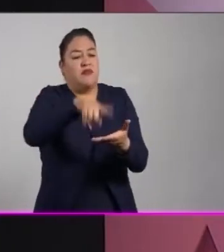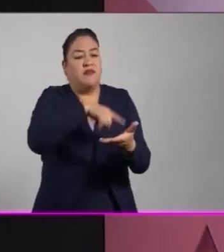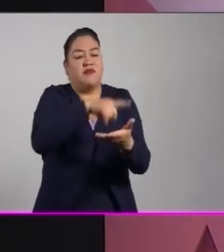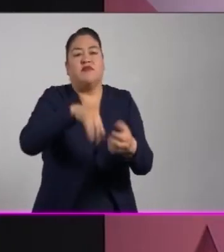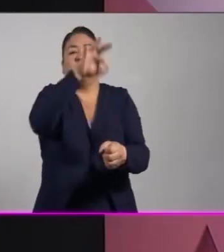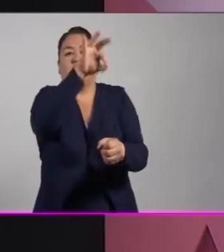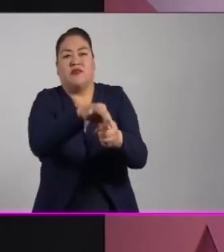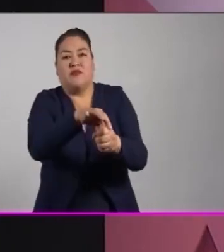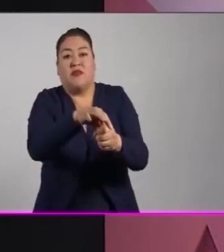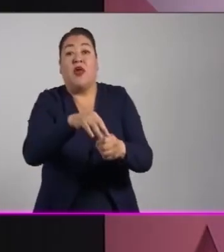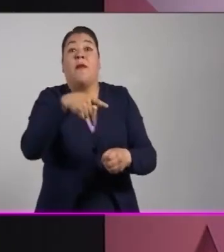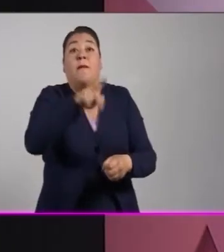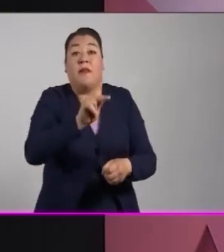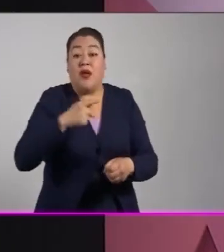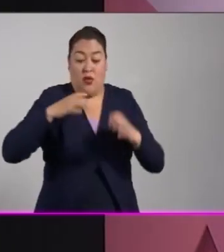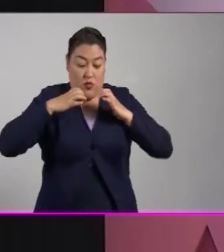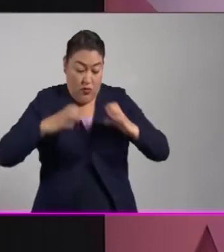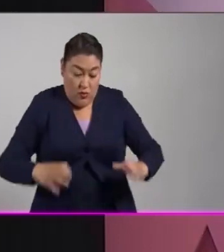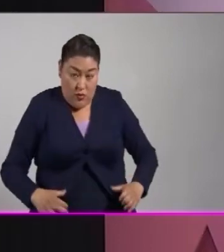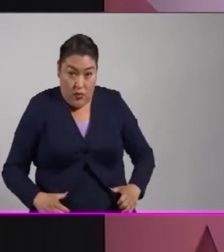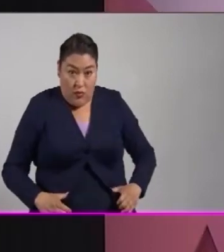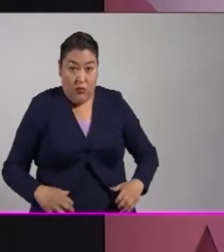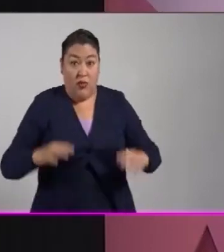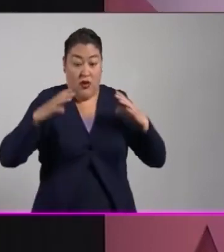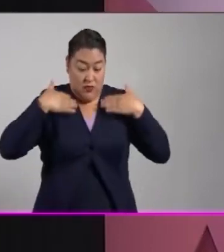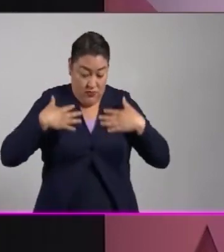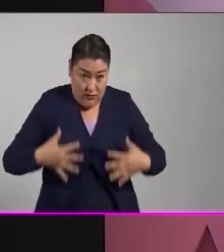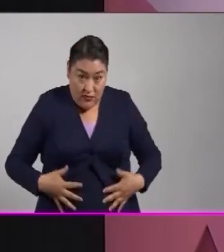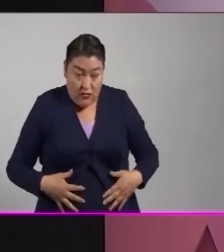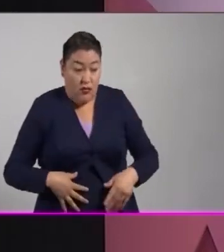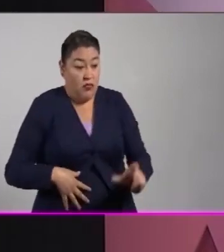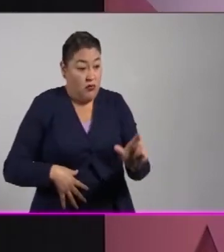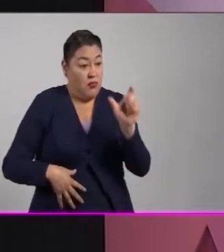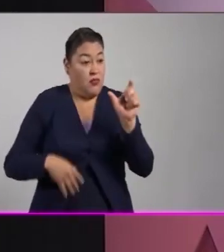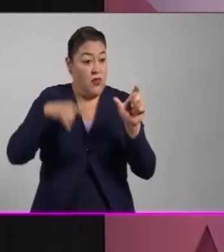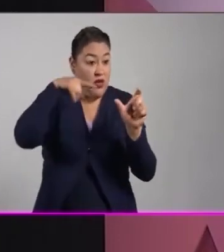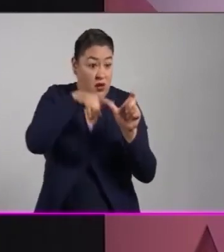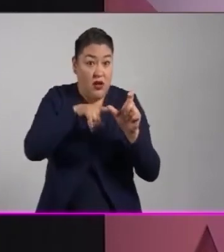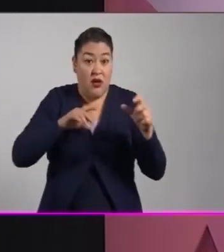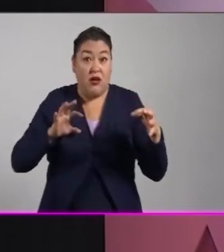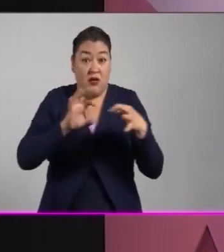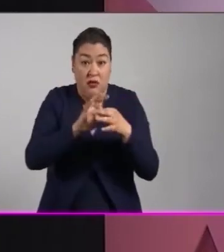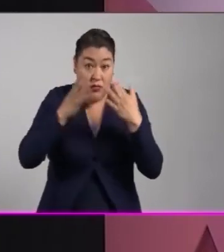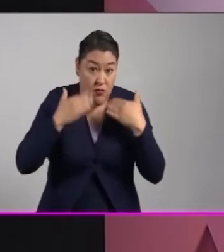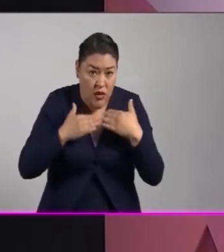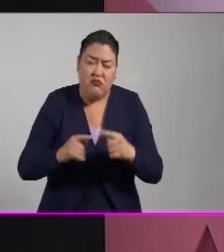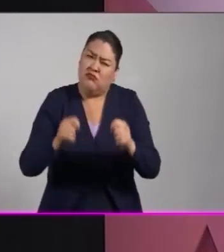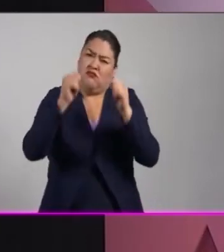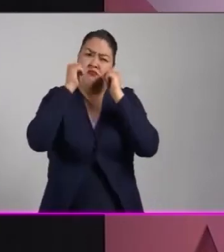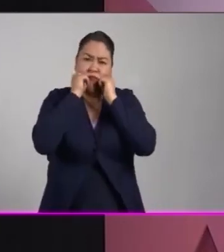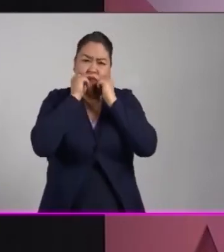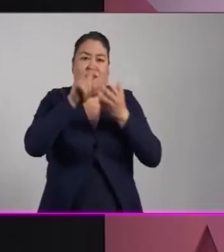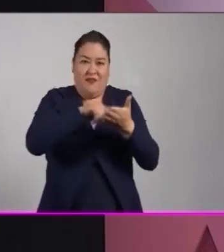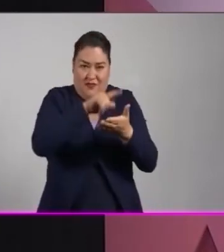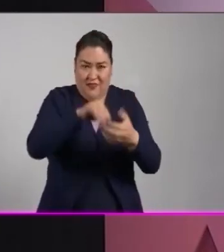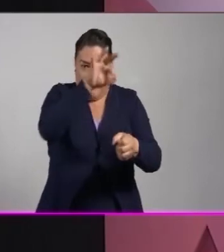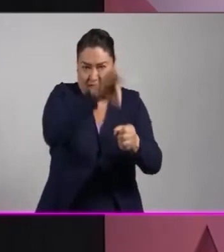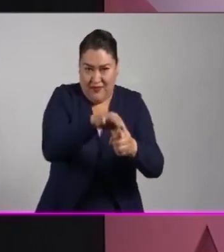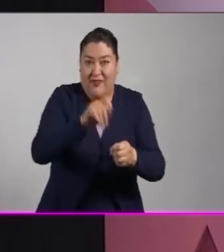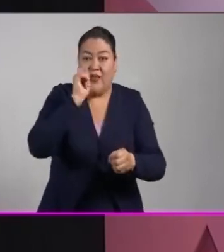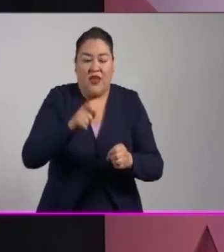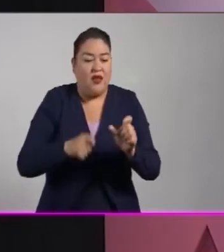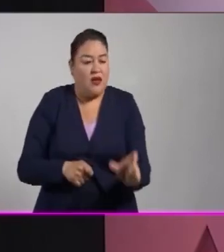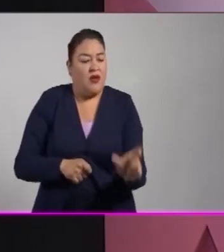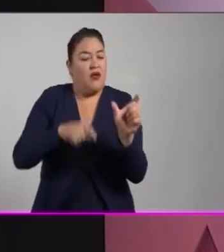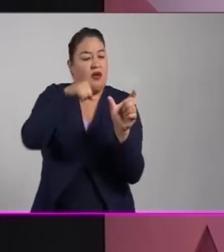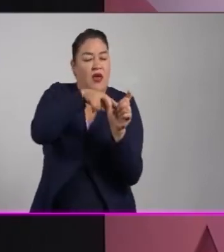expresión de género no coincida con los datos plasmados en la credencial para votar. Es decir, aun y cuando no coincida con el